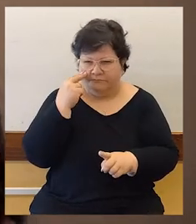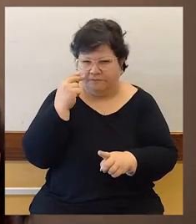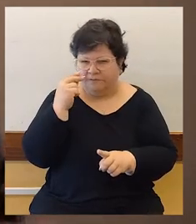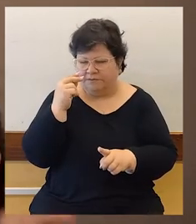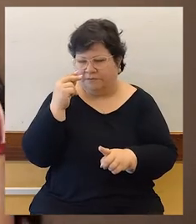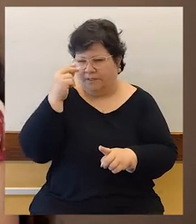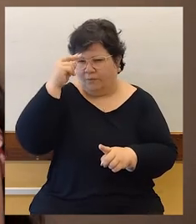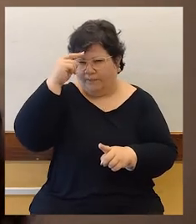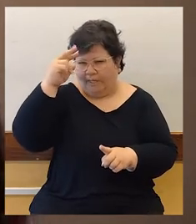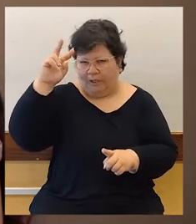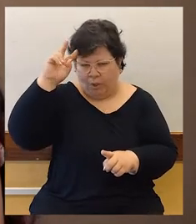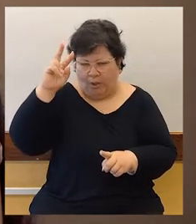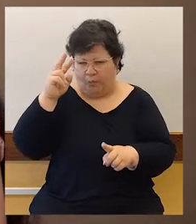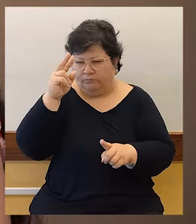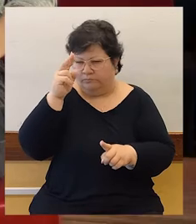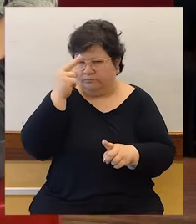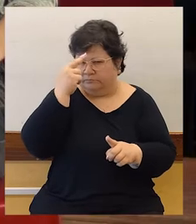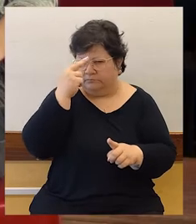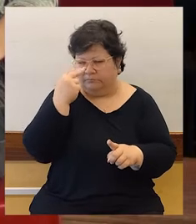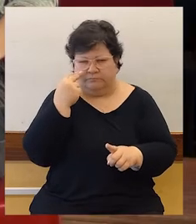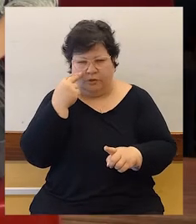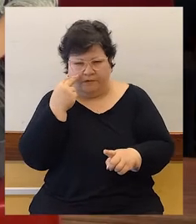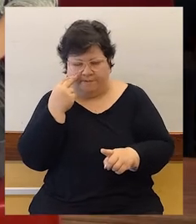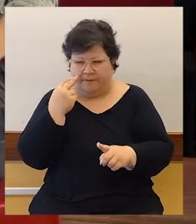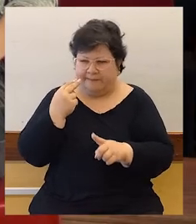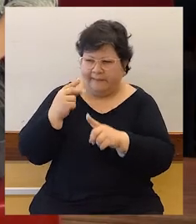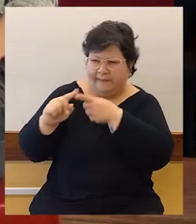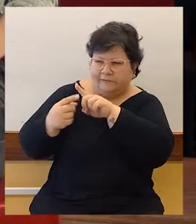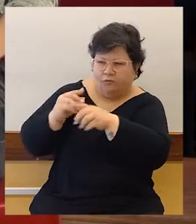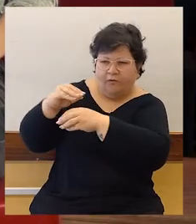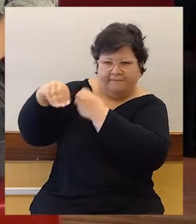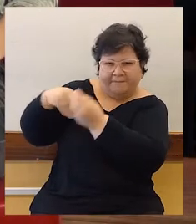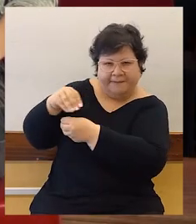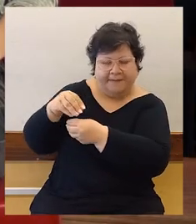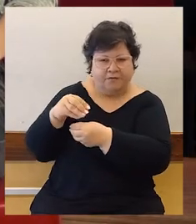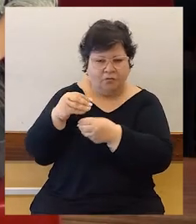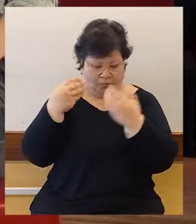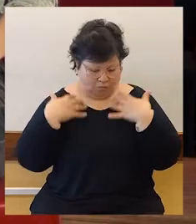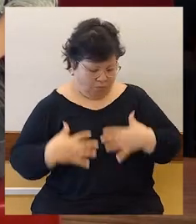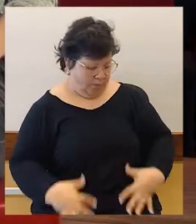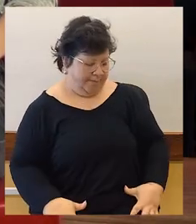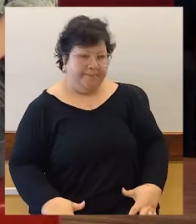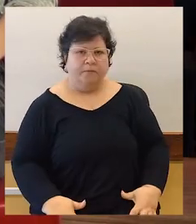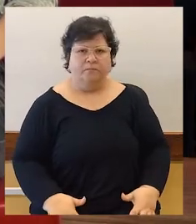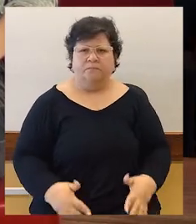comunicación, en esa interrelación con la familia, con nuestra biología, con